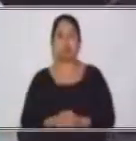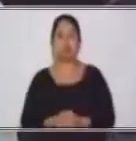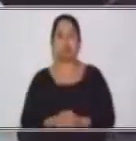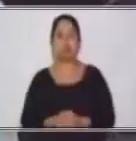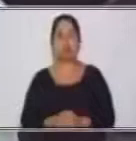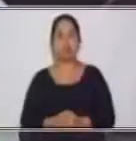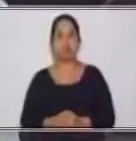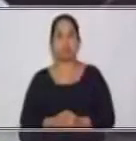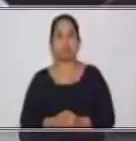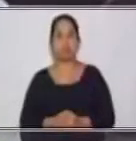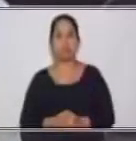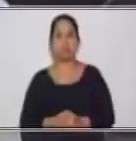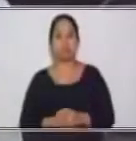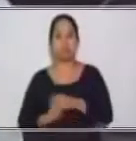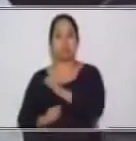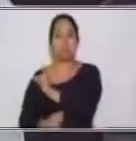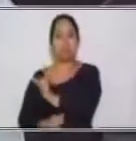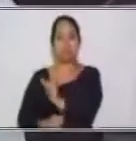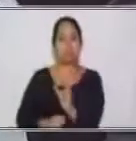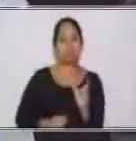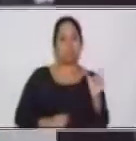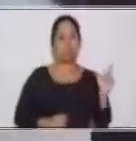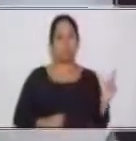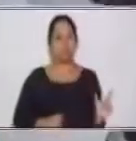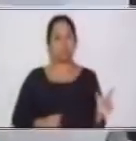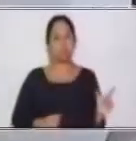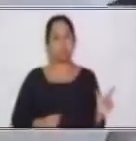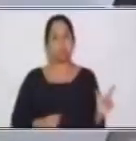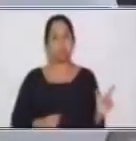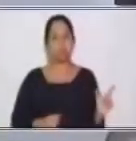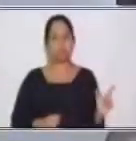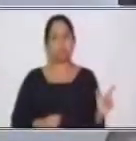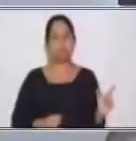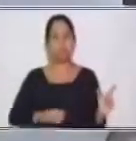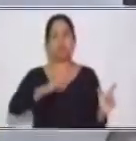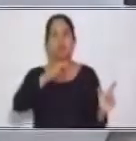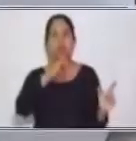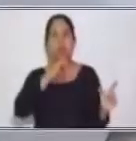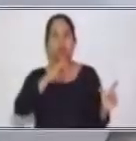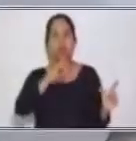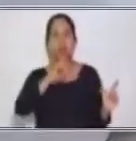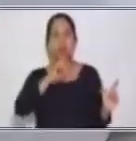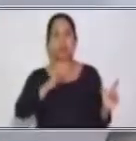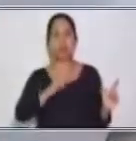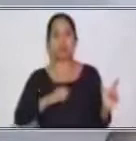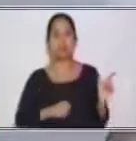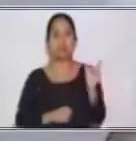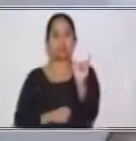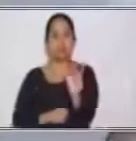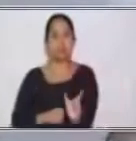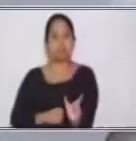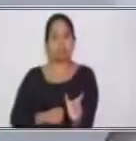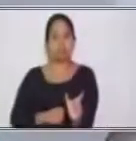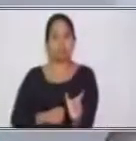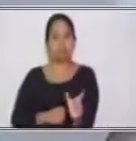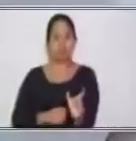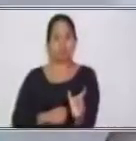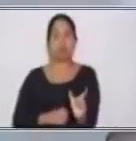señas es realizada